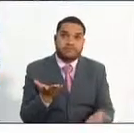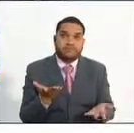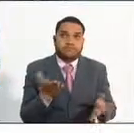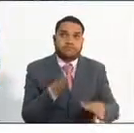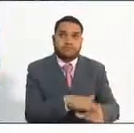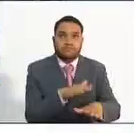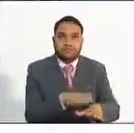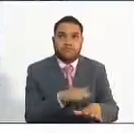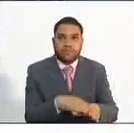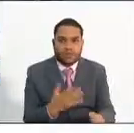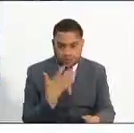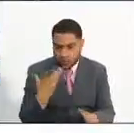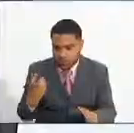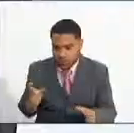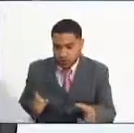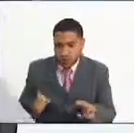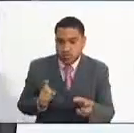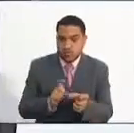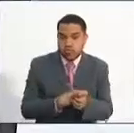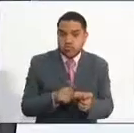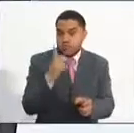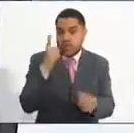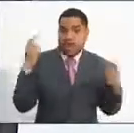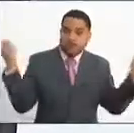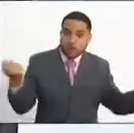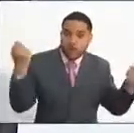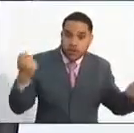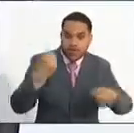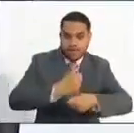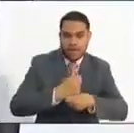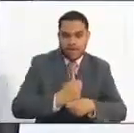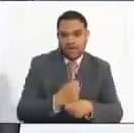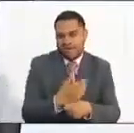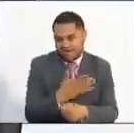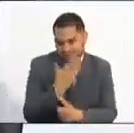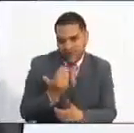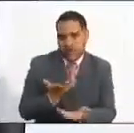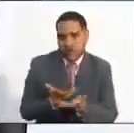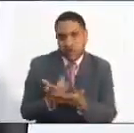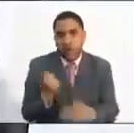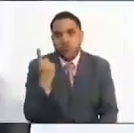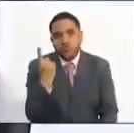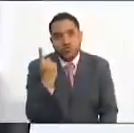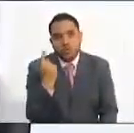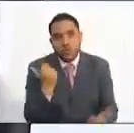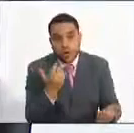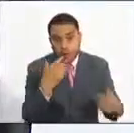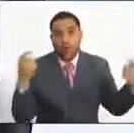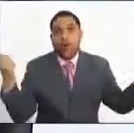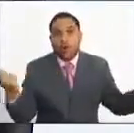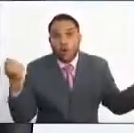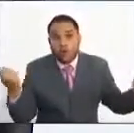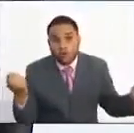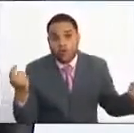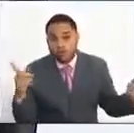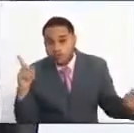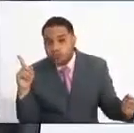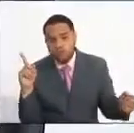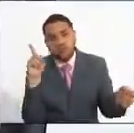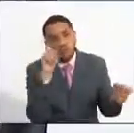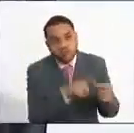para una convocatoria sola, la idea es que solamente se debe postular a un empleo para esa convocatoria, ¿sí?